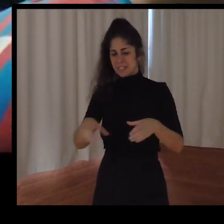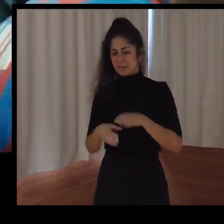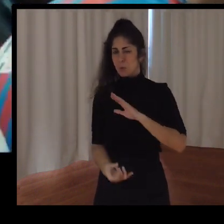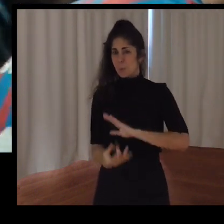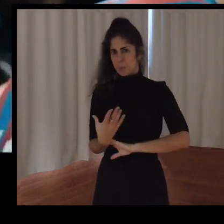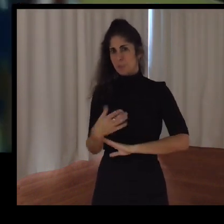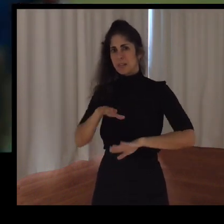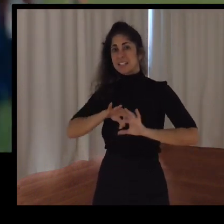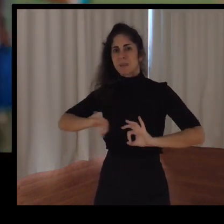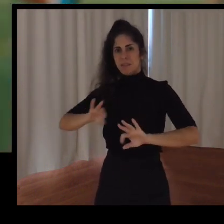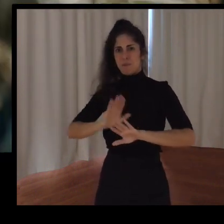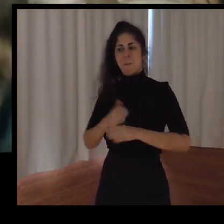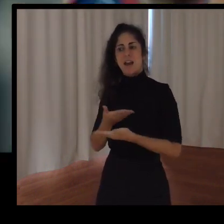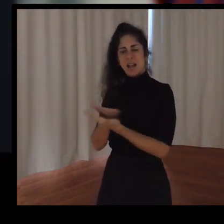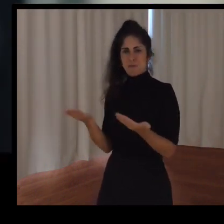la Liga Genuín.